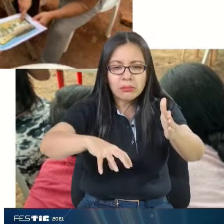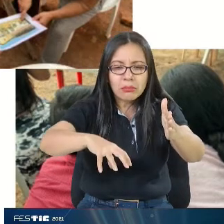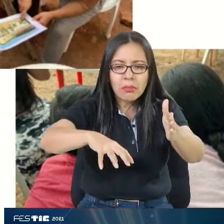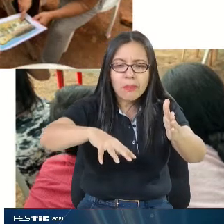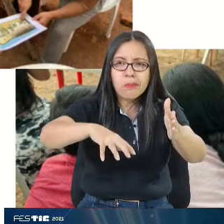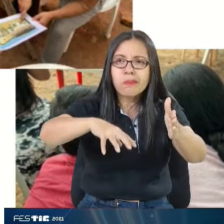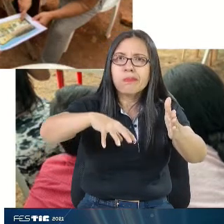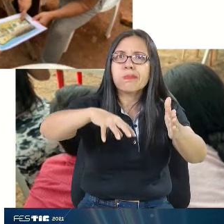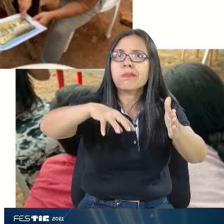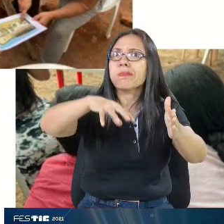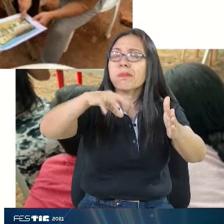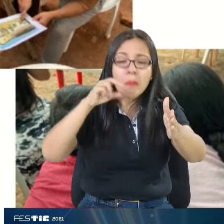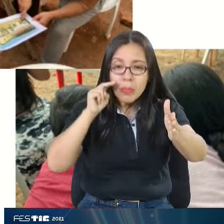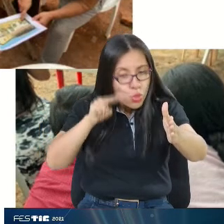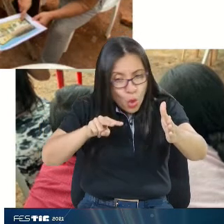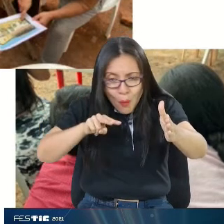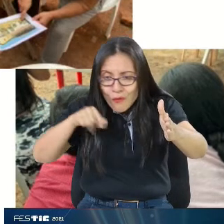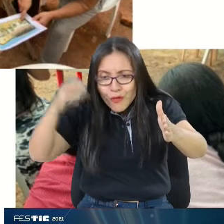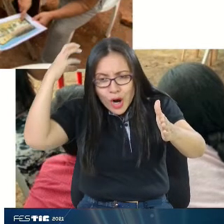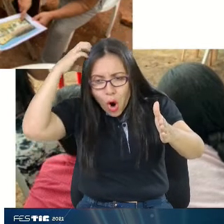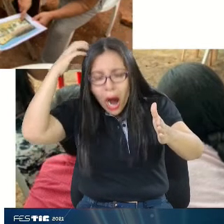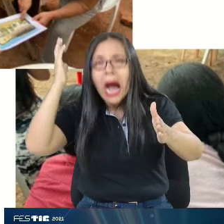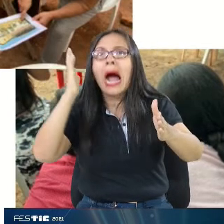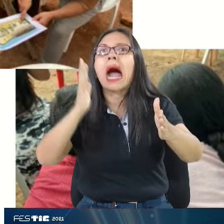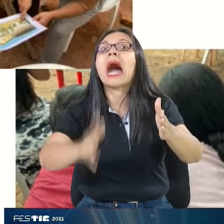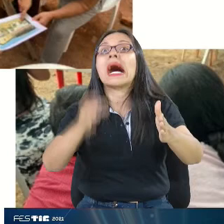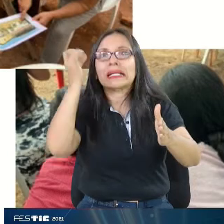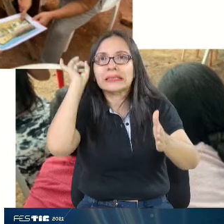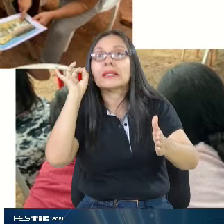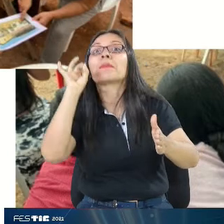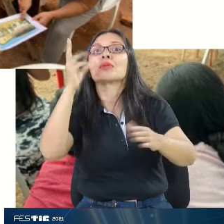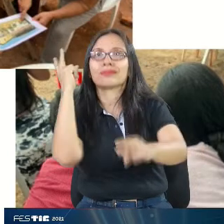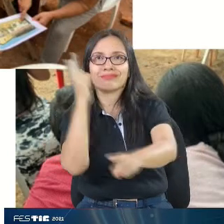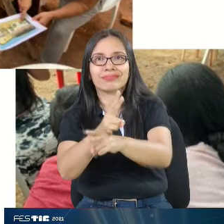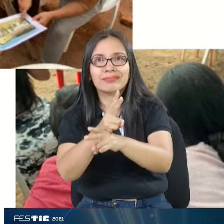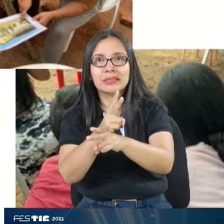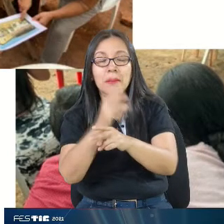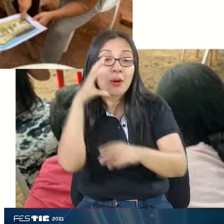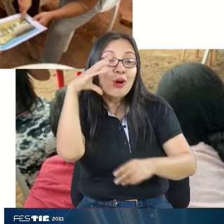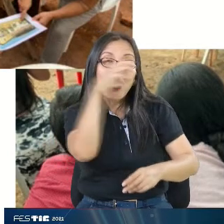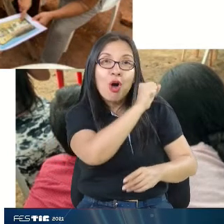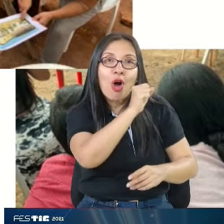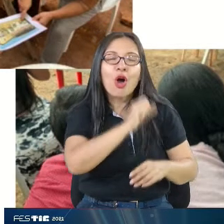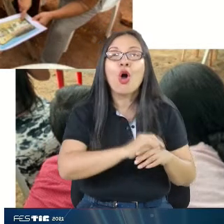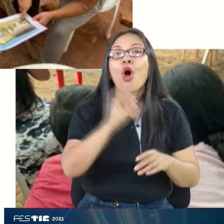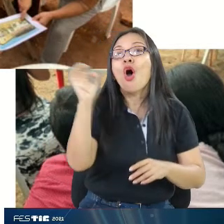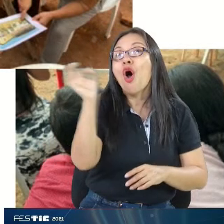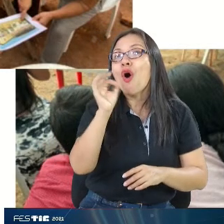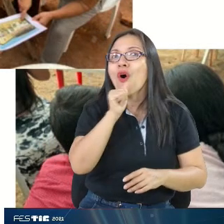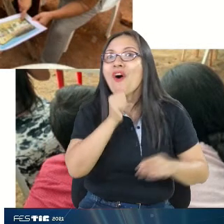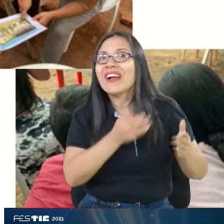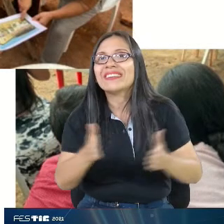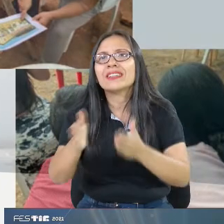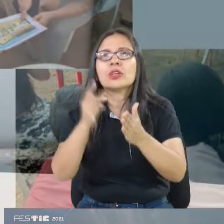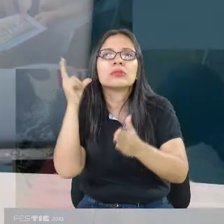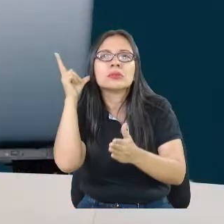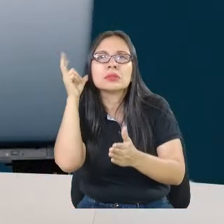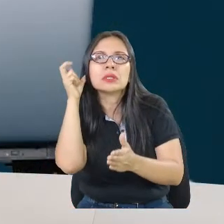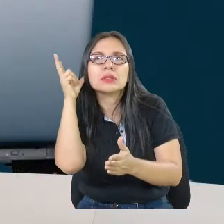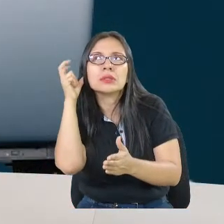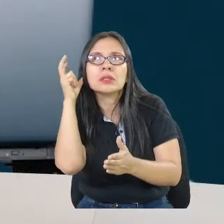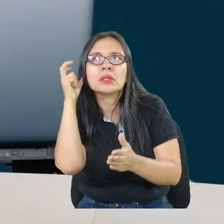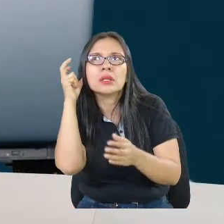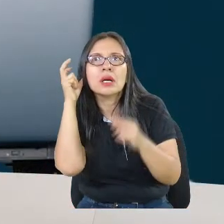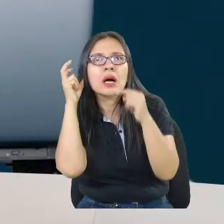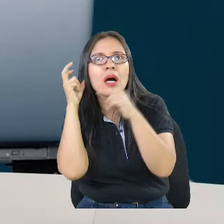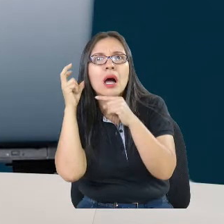sensoriales, donde el uso de los sentidos, que yo aprenda a escuchar, identificar cómo cambia el sonido del río. Que yo pueda